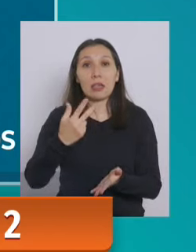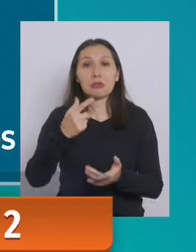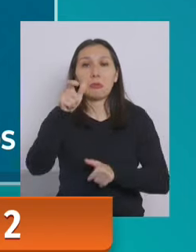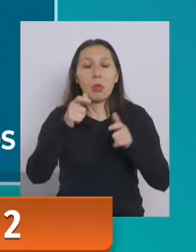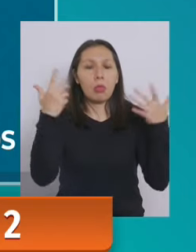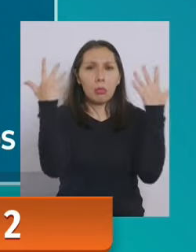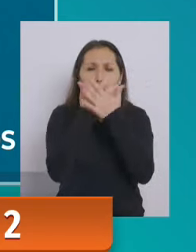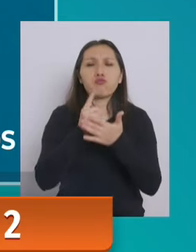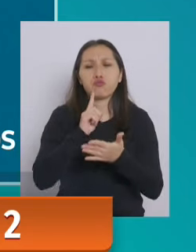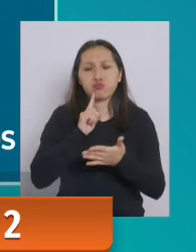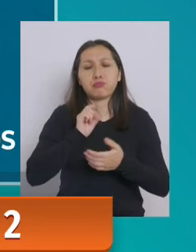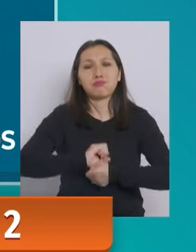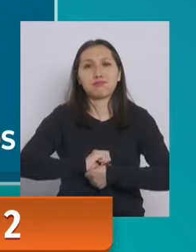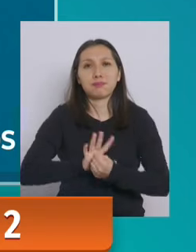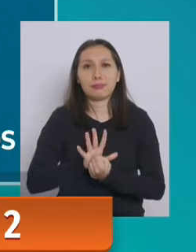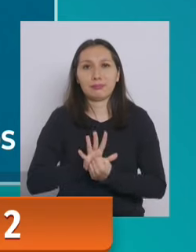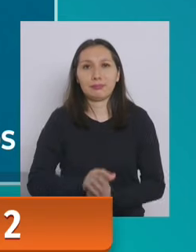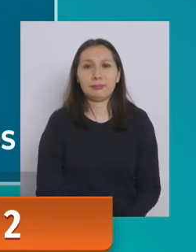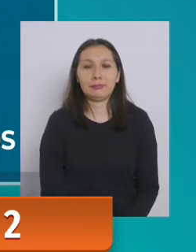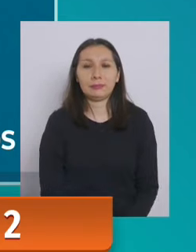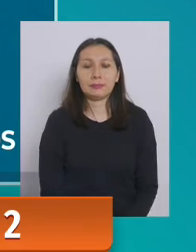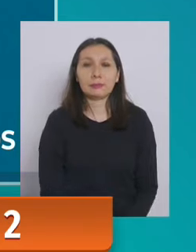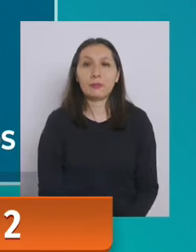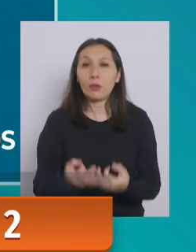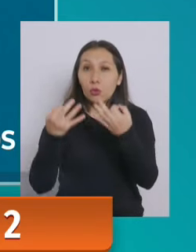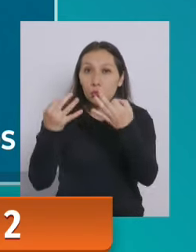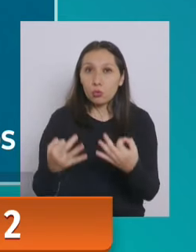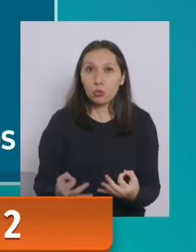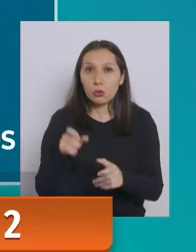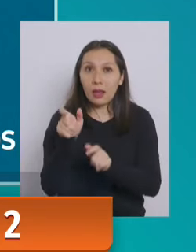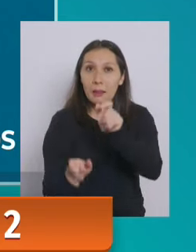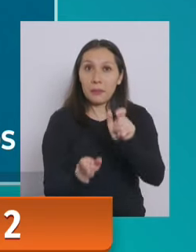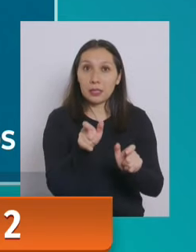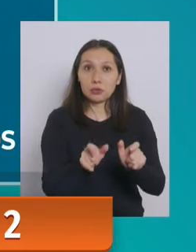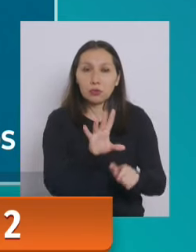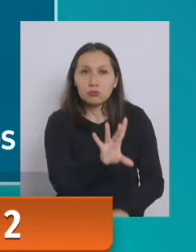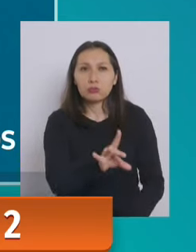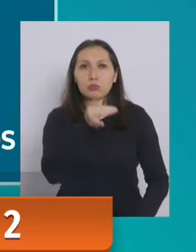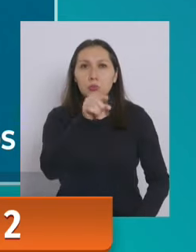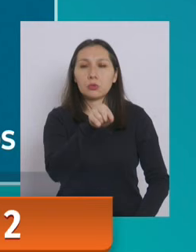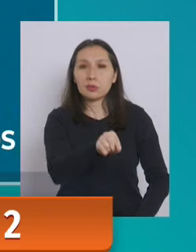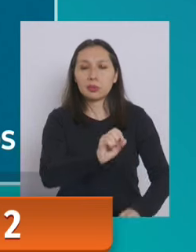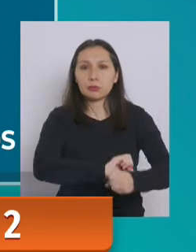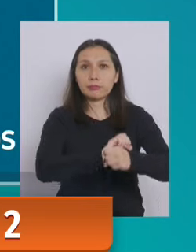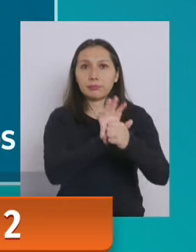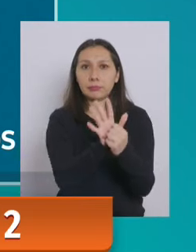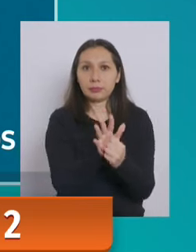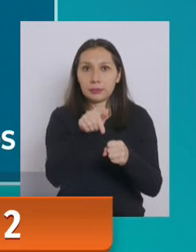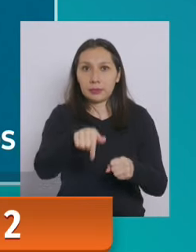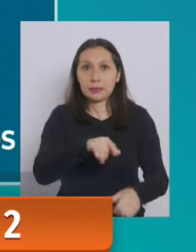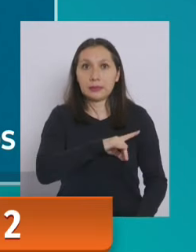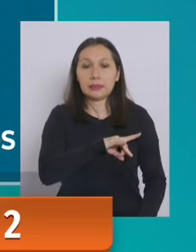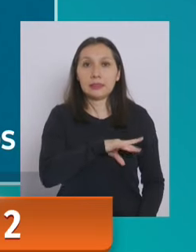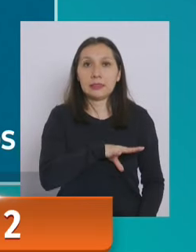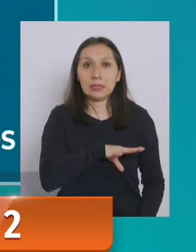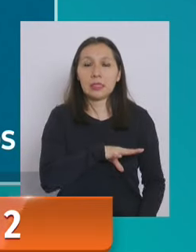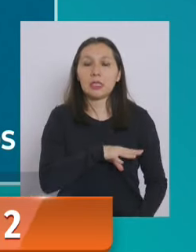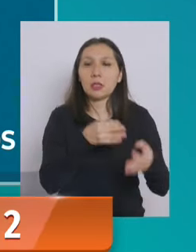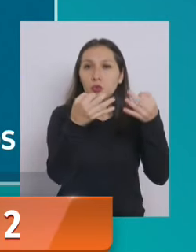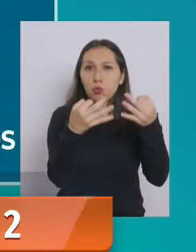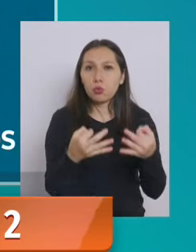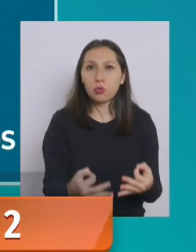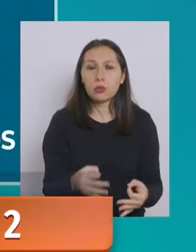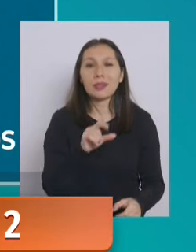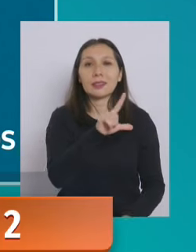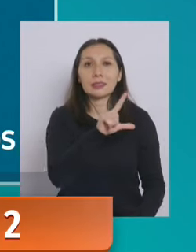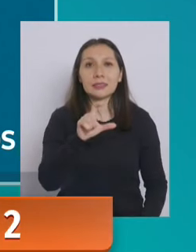asintomáticas la cifra total de personas diagnosticadas con COVID-19 en el país alcanza